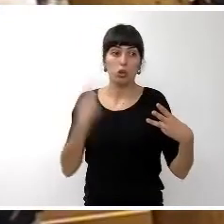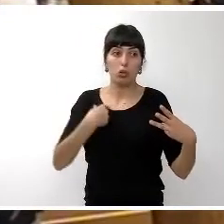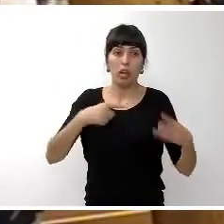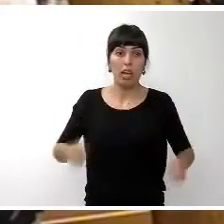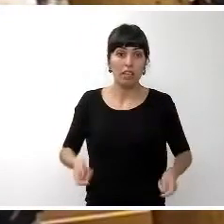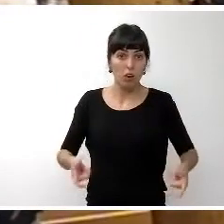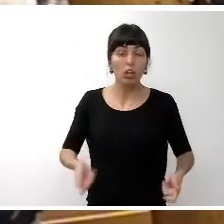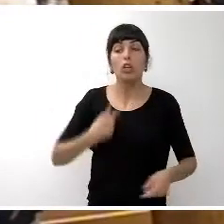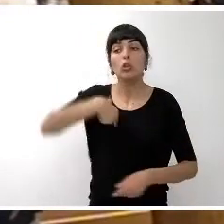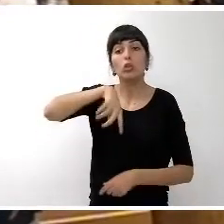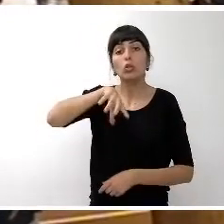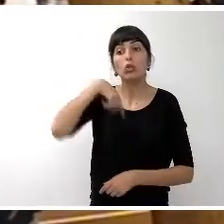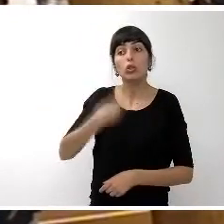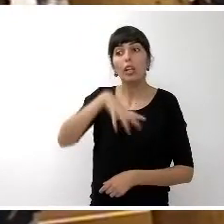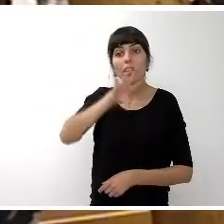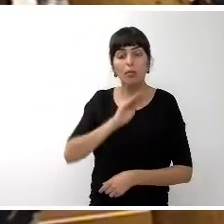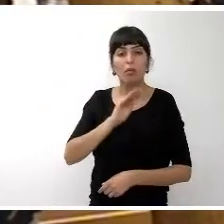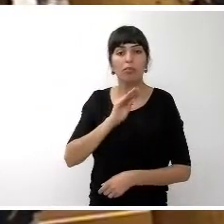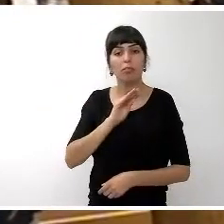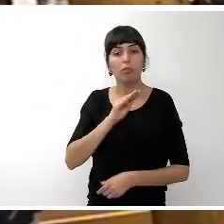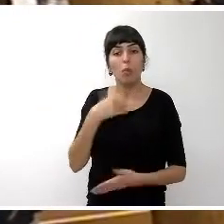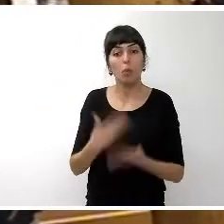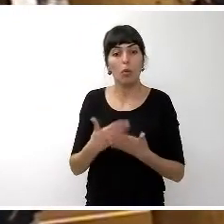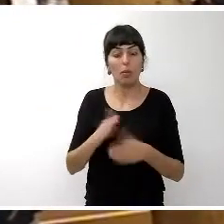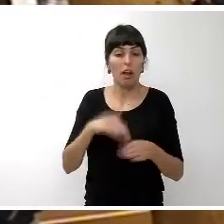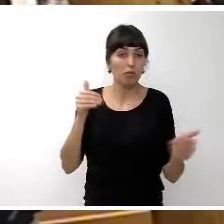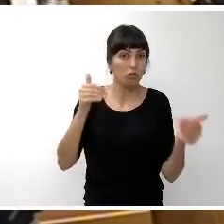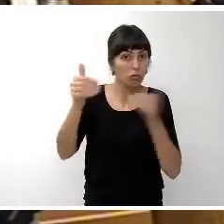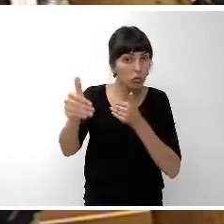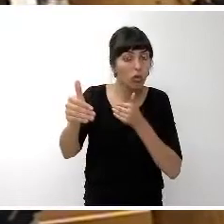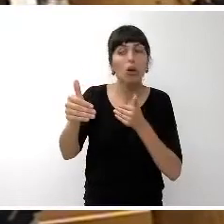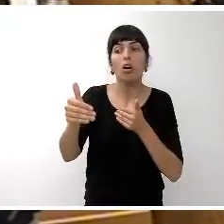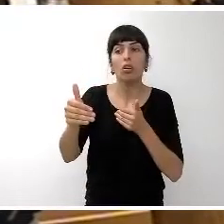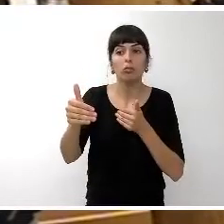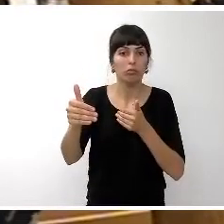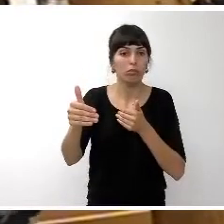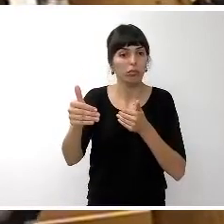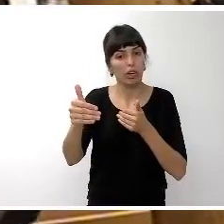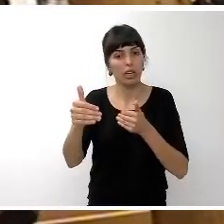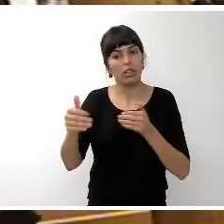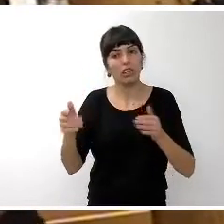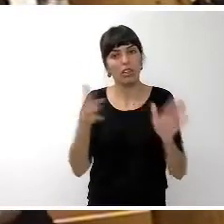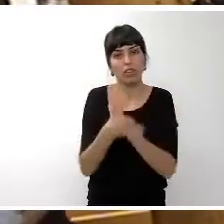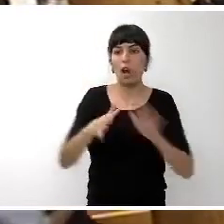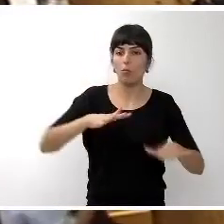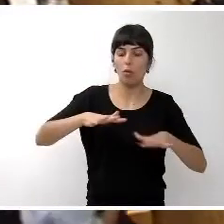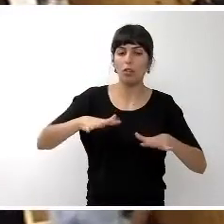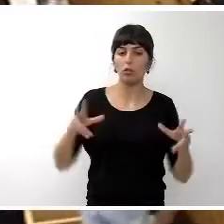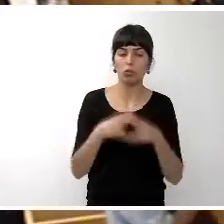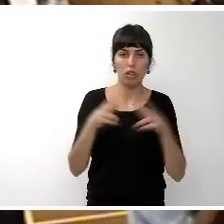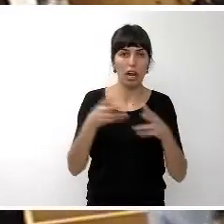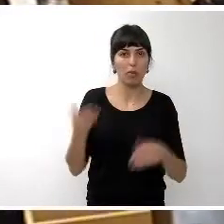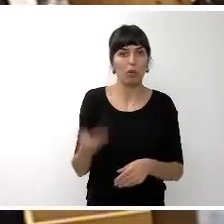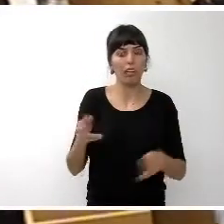hace es enriquecer más otras propuestas también cara a futuro, y lo que significa que el movimiento social importante